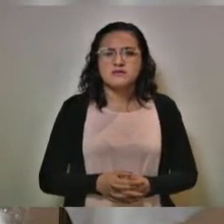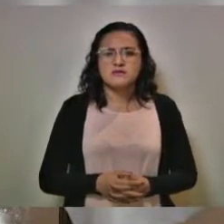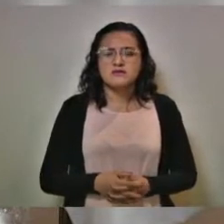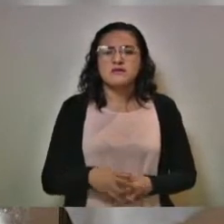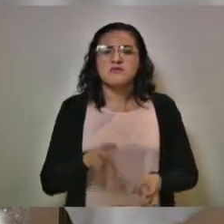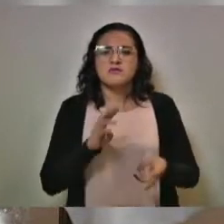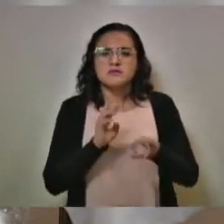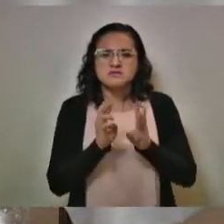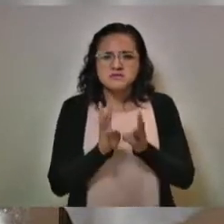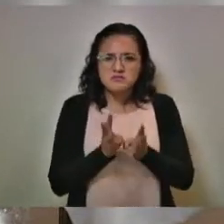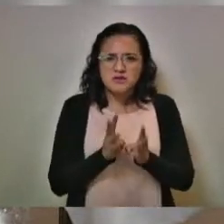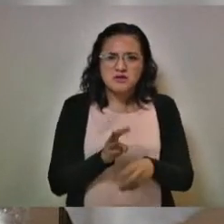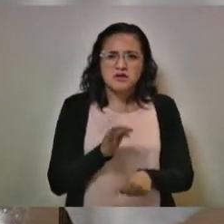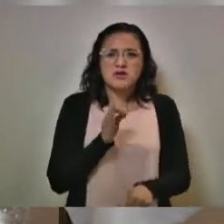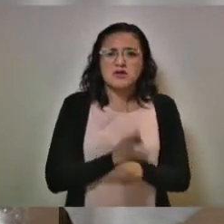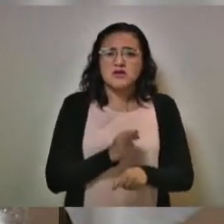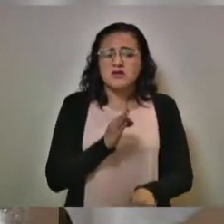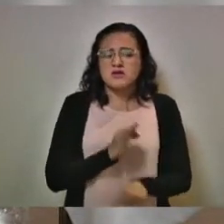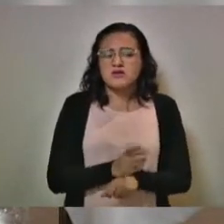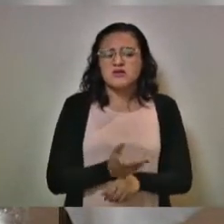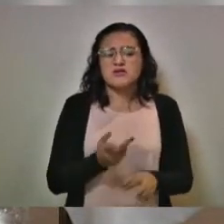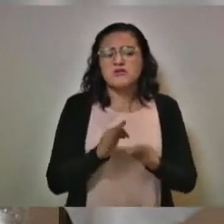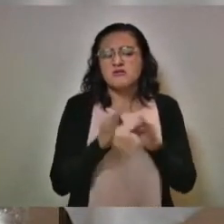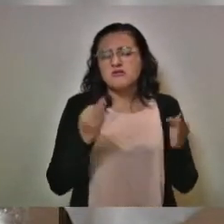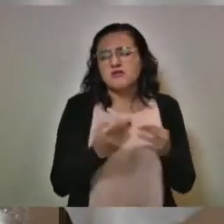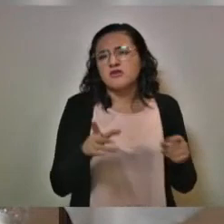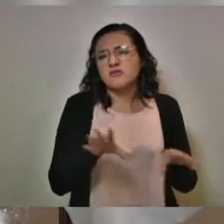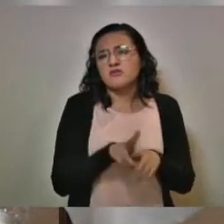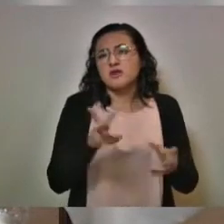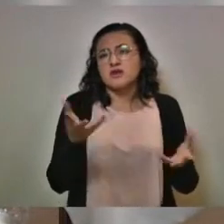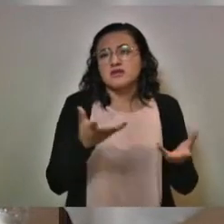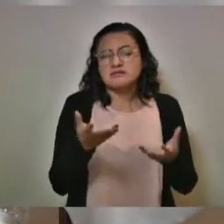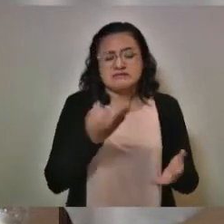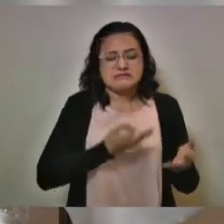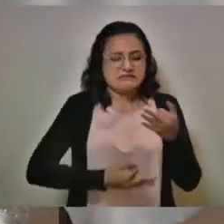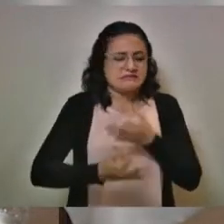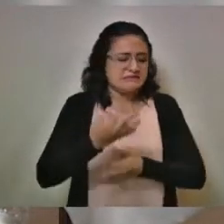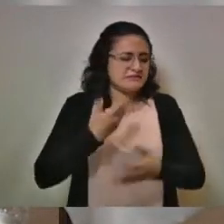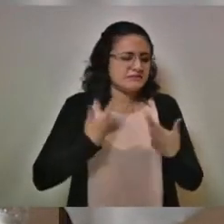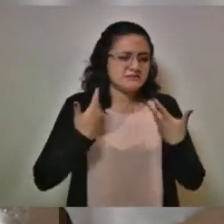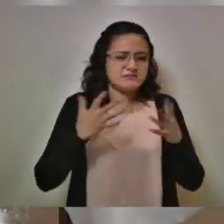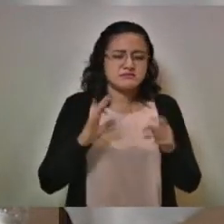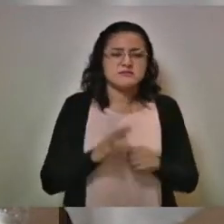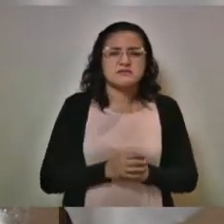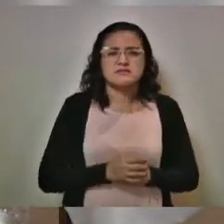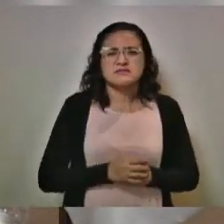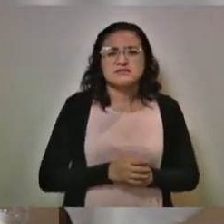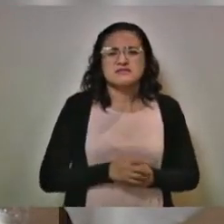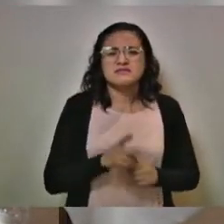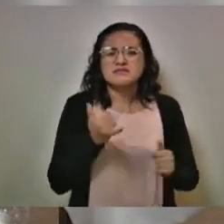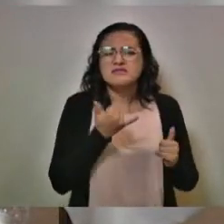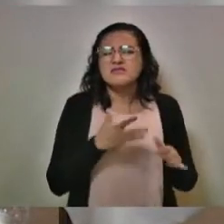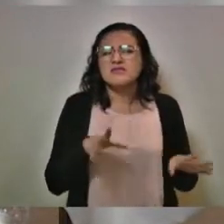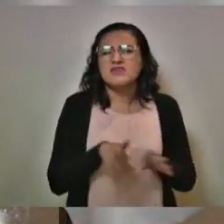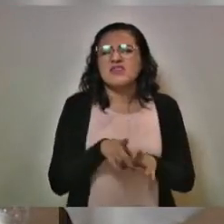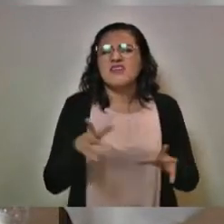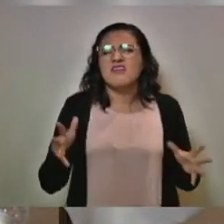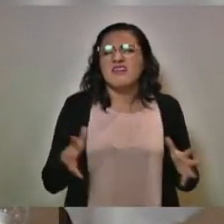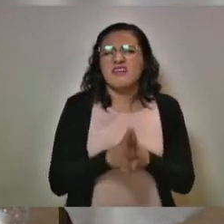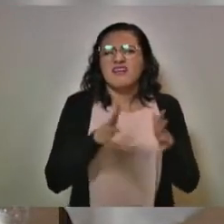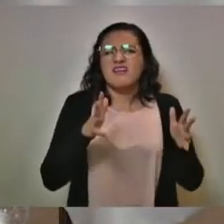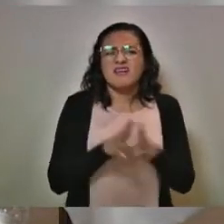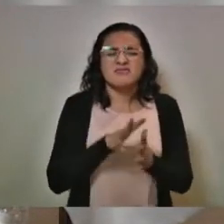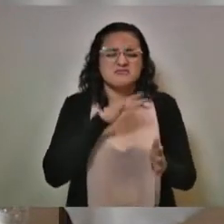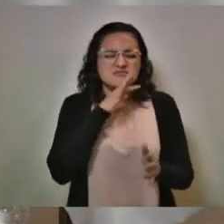WhatsApp, que ahora es una forma de también hacer ahí. Llevan a cabo guerra sucia